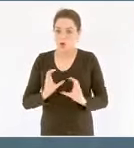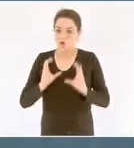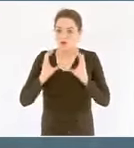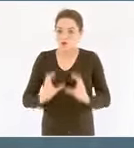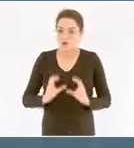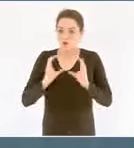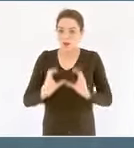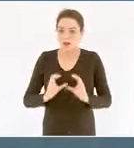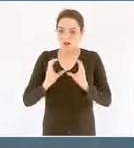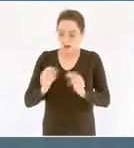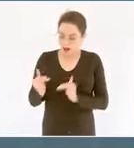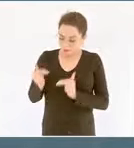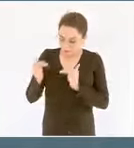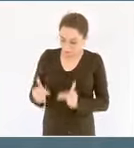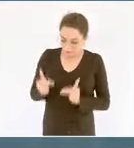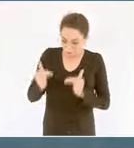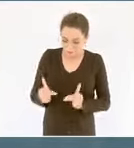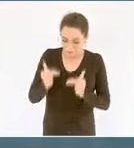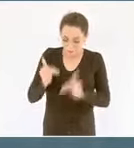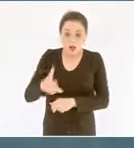generaciones